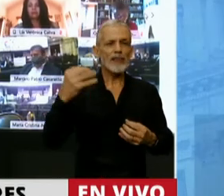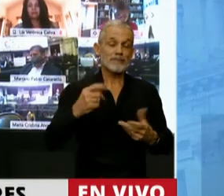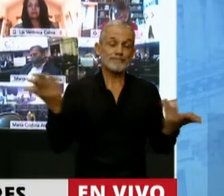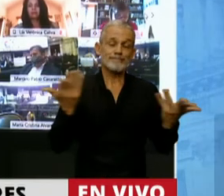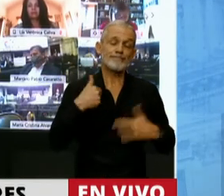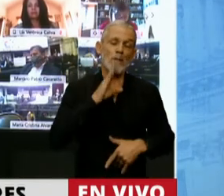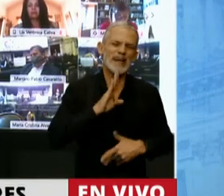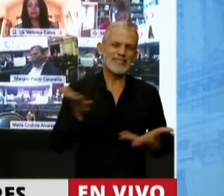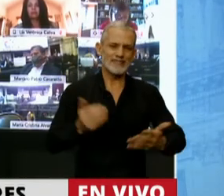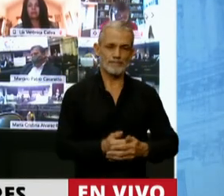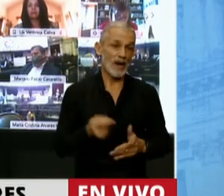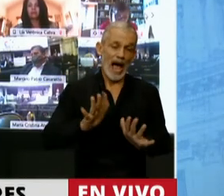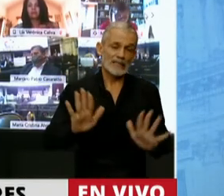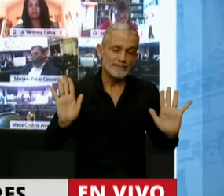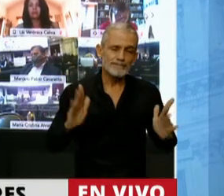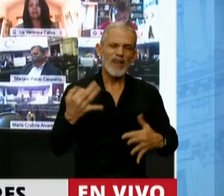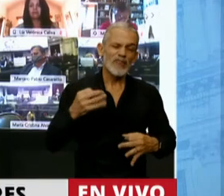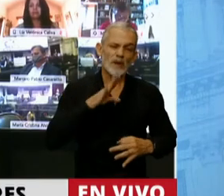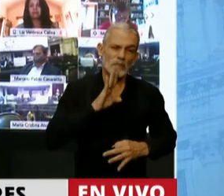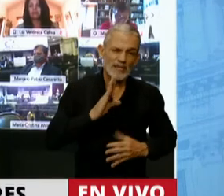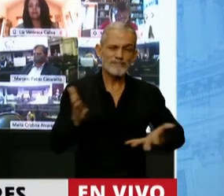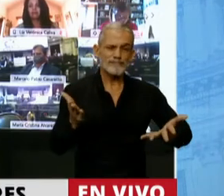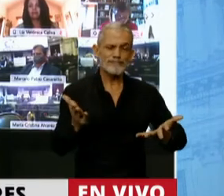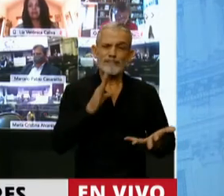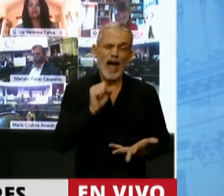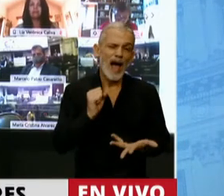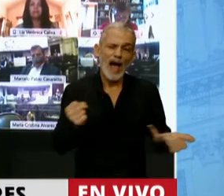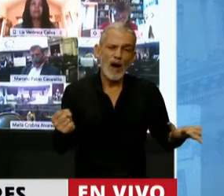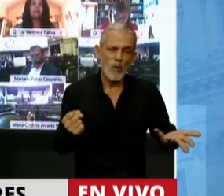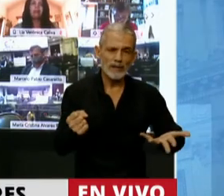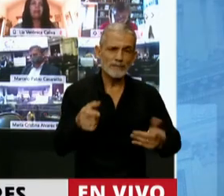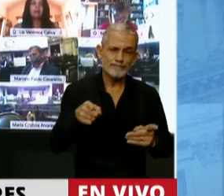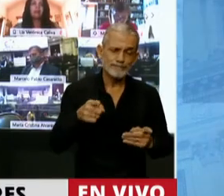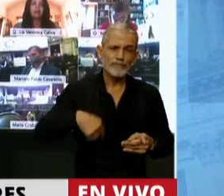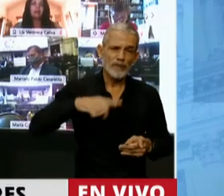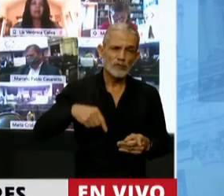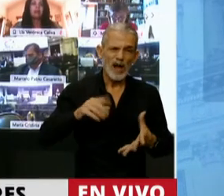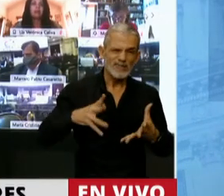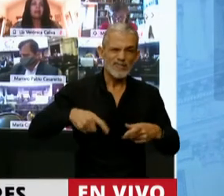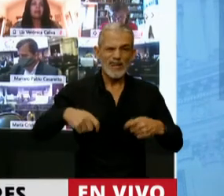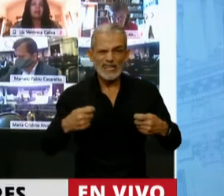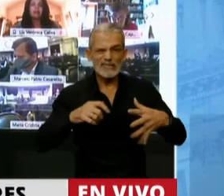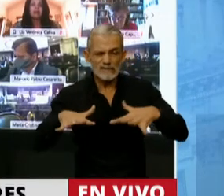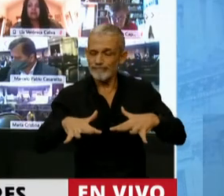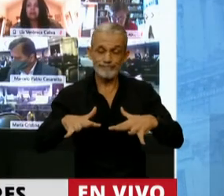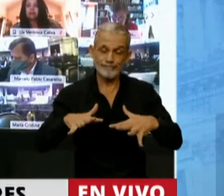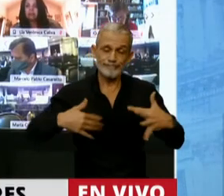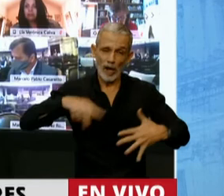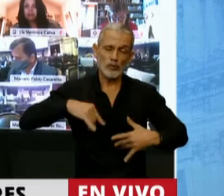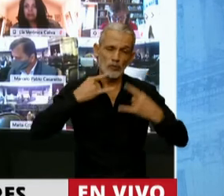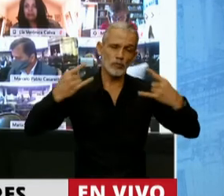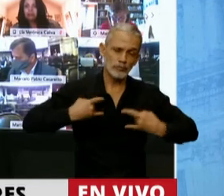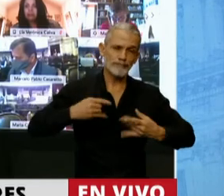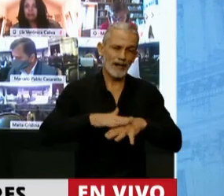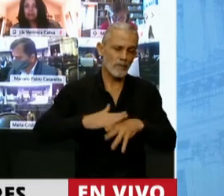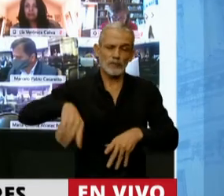resignar, de que hay que resignarse a ser nuevamente los que paguemos la crisis. Y frente a eso,